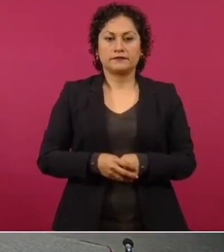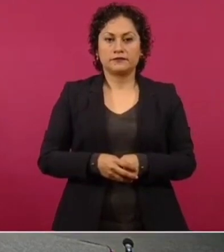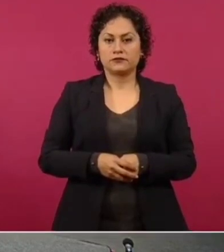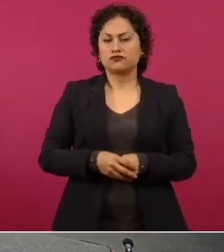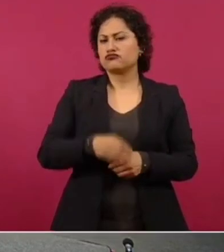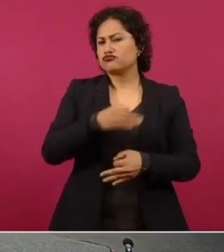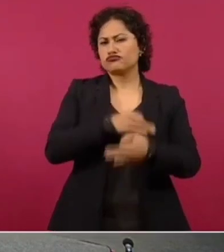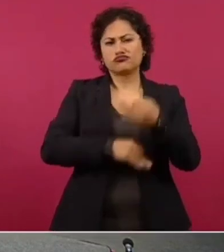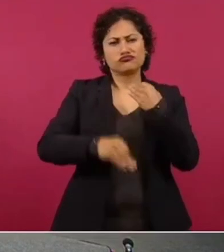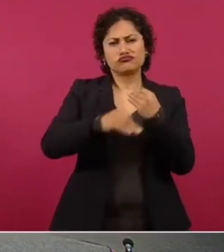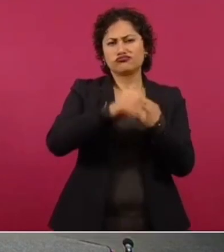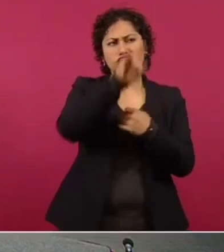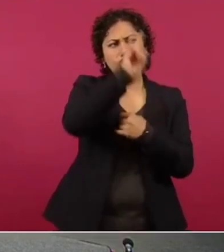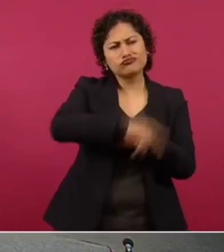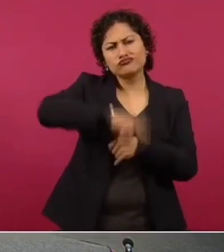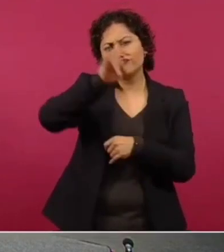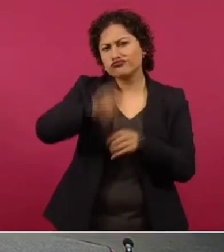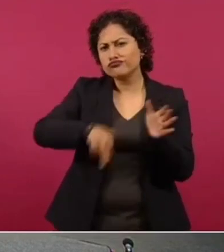periódicos.